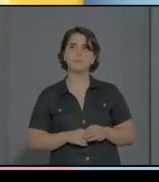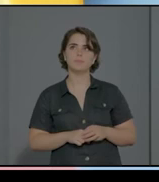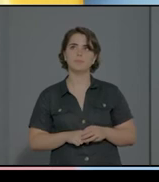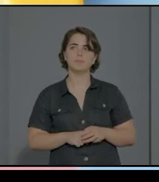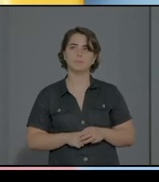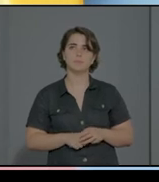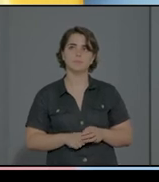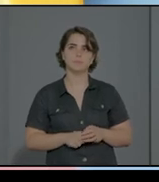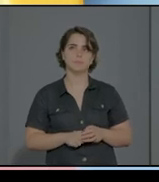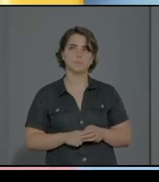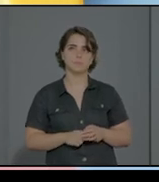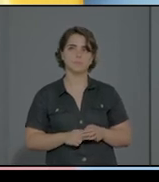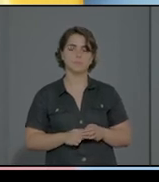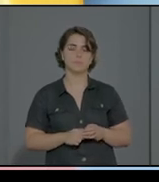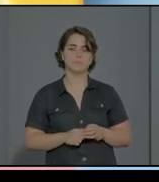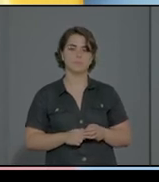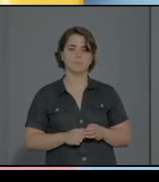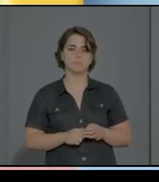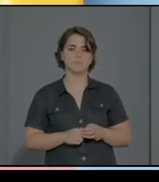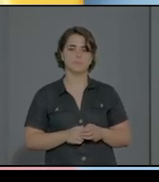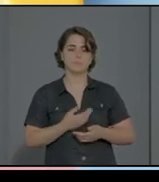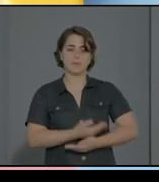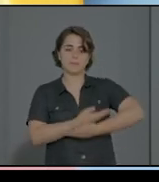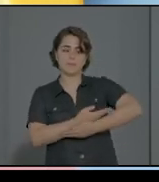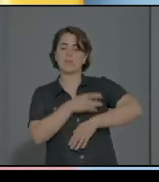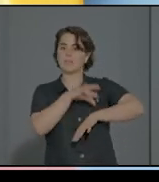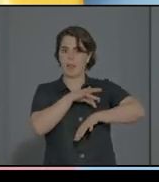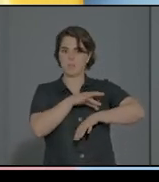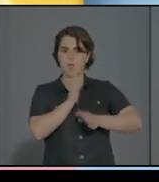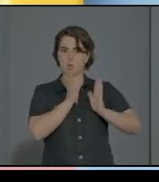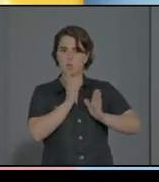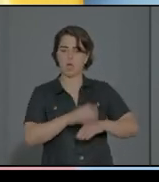esta es la terapeuta. Aquí vemos a la terapeuta.